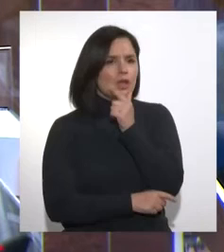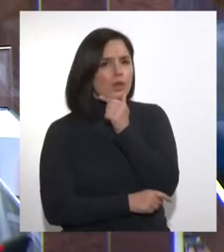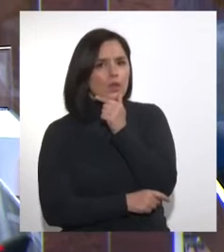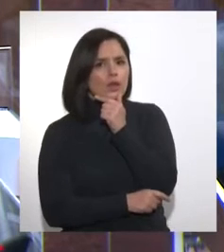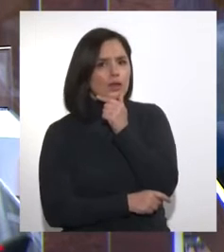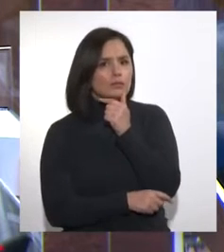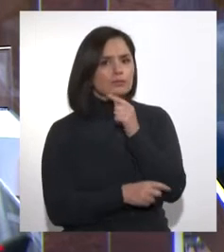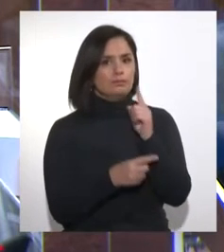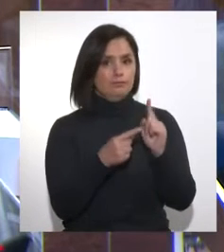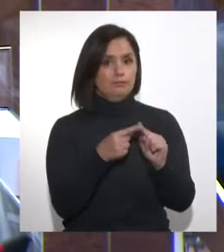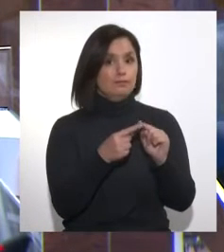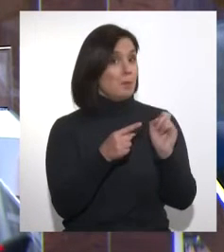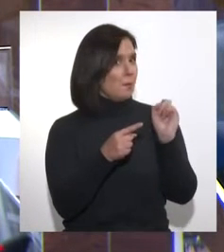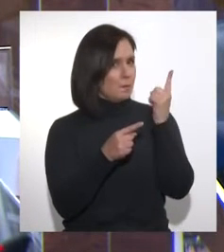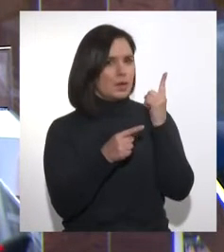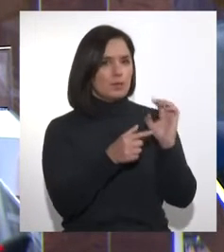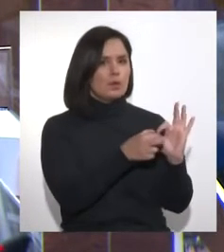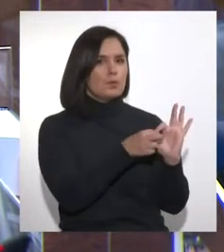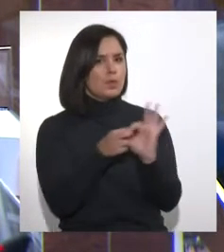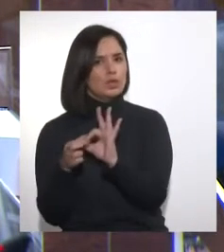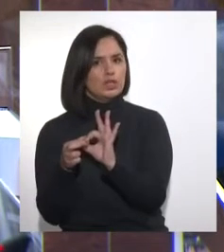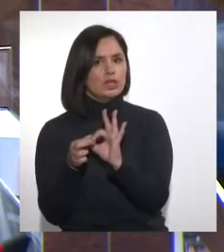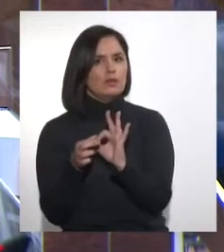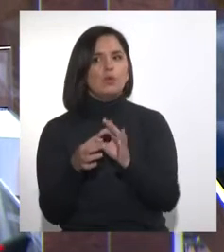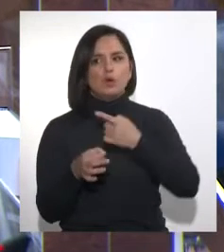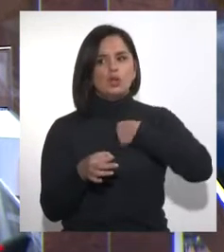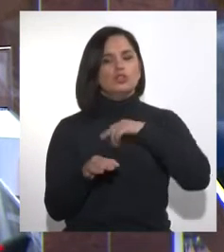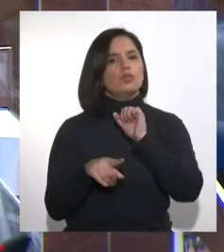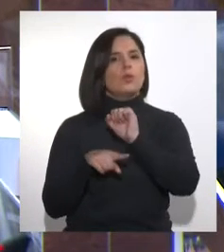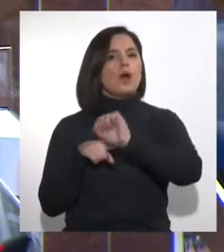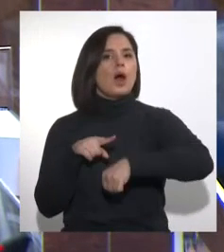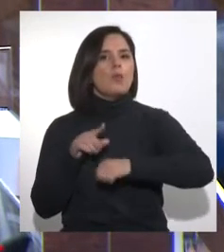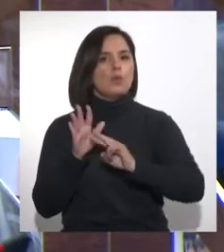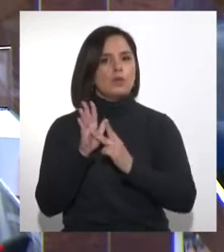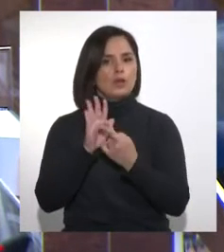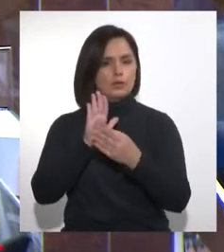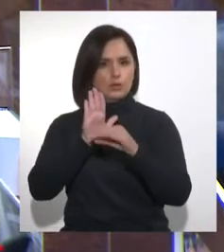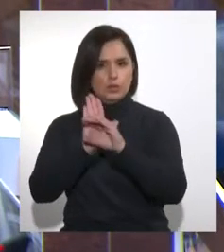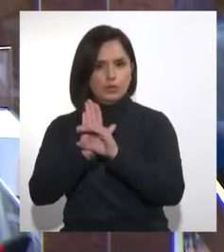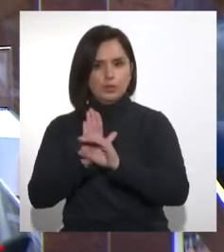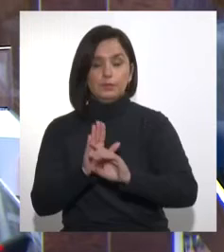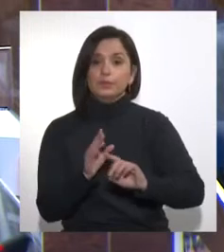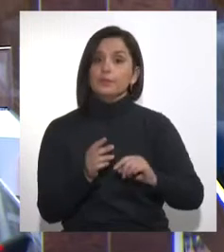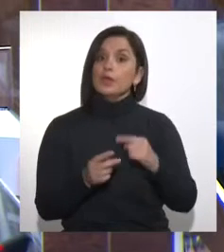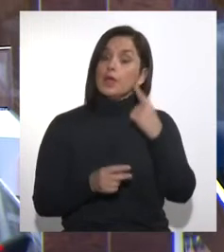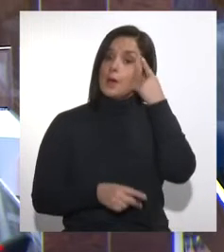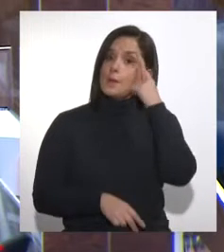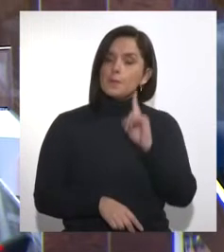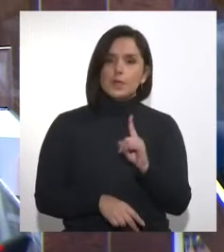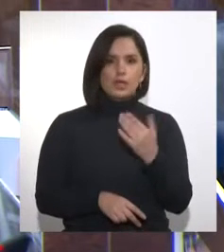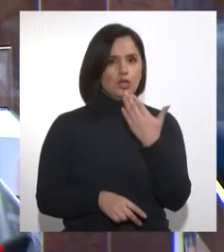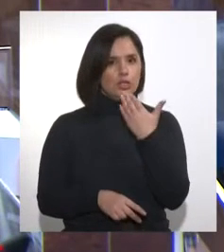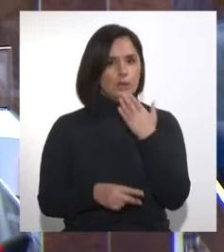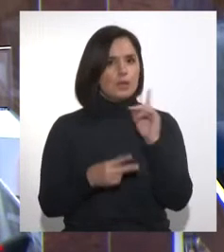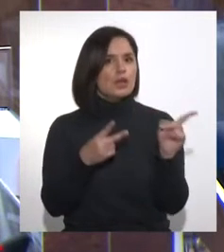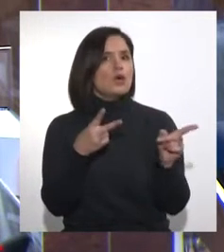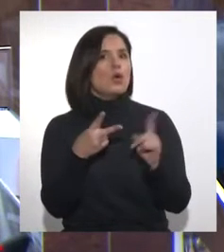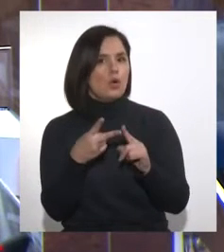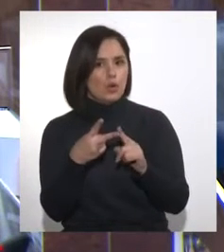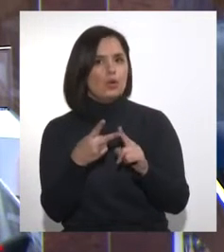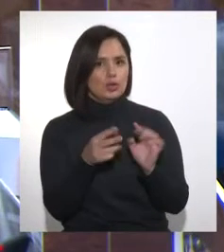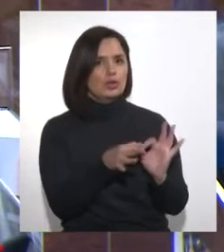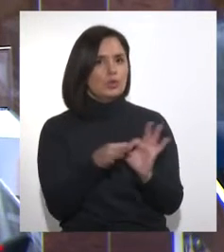Esta es la principal razón por la cual vamos a aprobar esta reforma constitucional. Pero a anterior se suma otra razón,